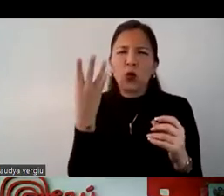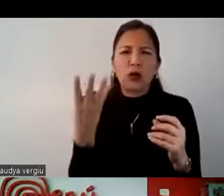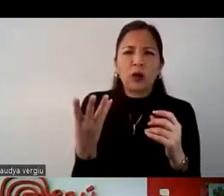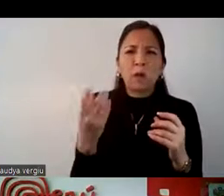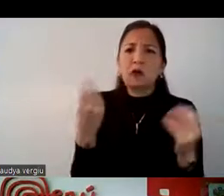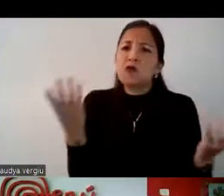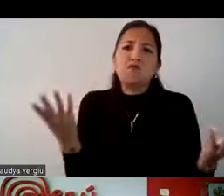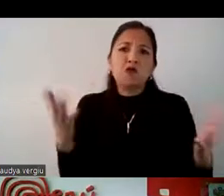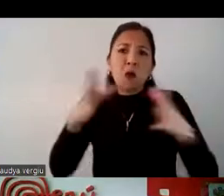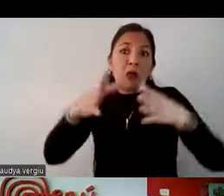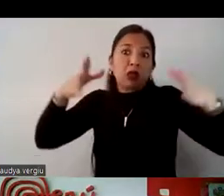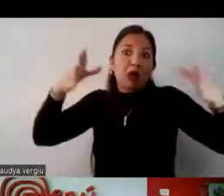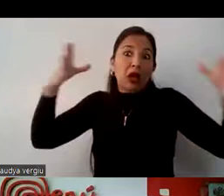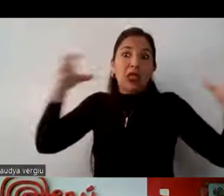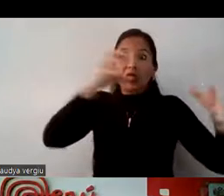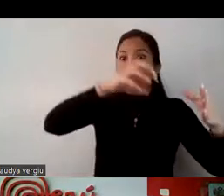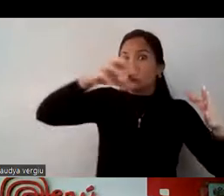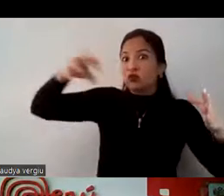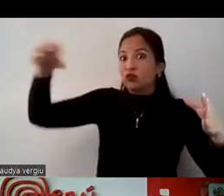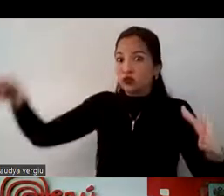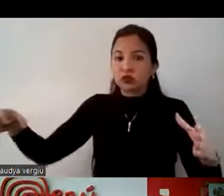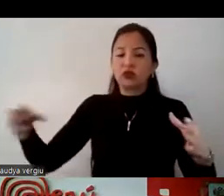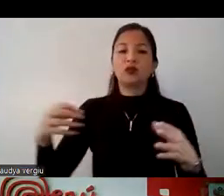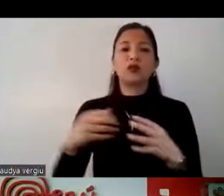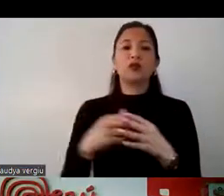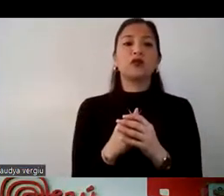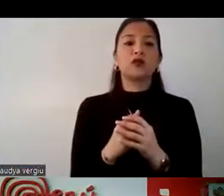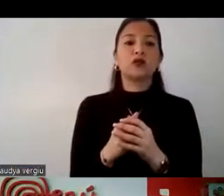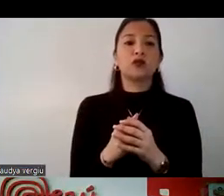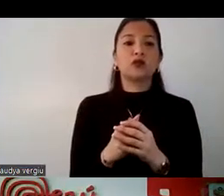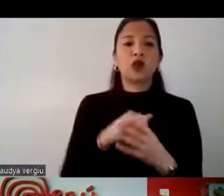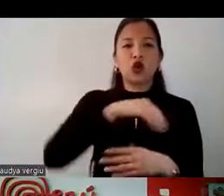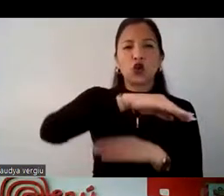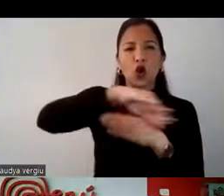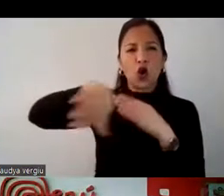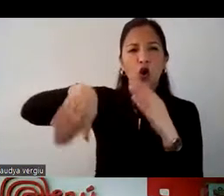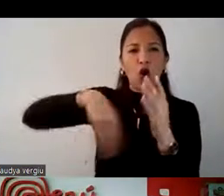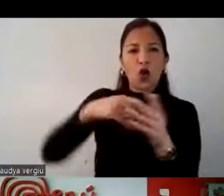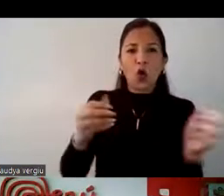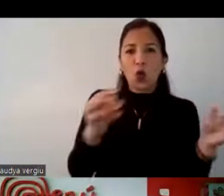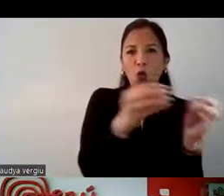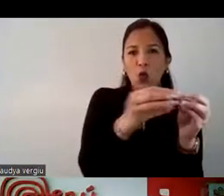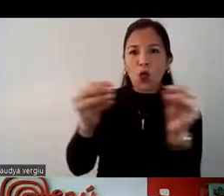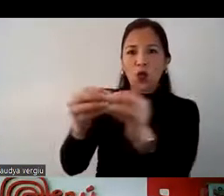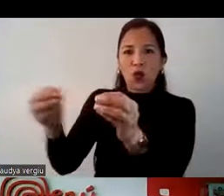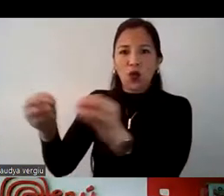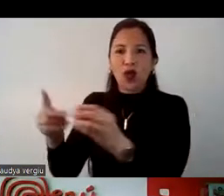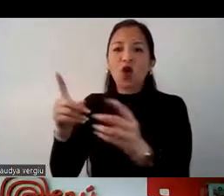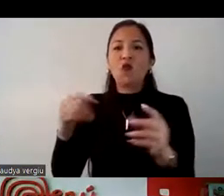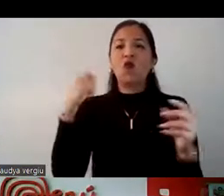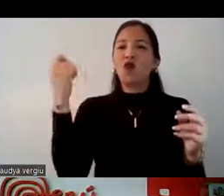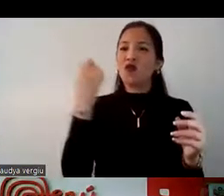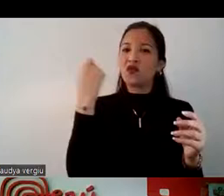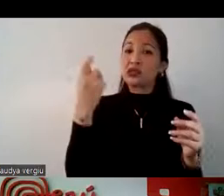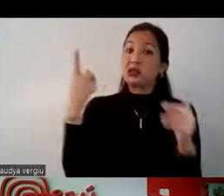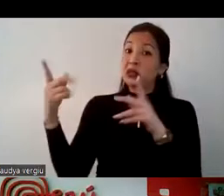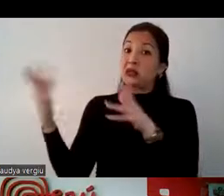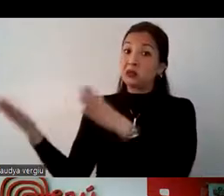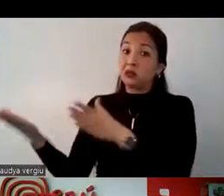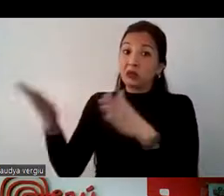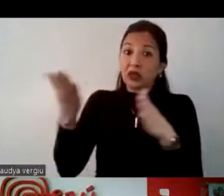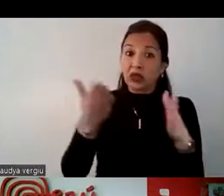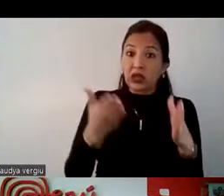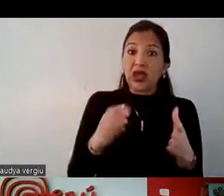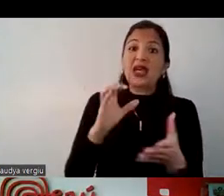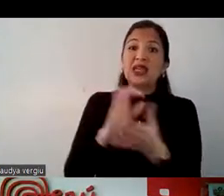no son, pues, una una cadena muy grande. Entonces, todos ellos se han unido y van a hacer su festival. Y han invitado al